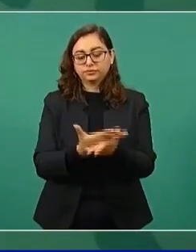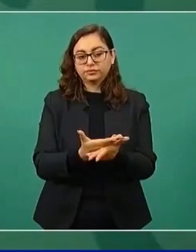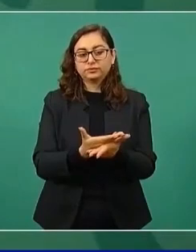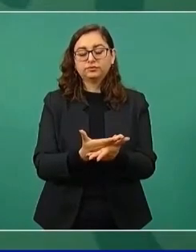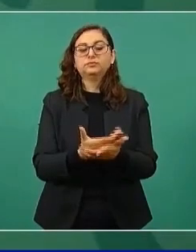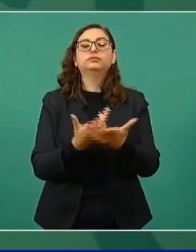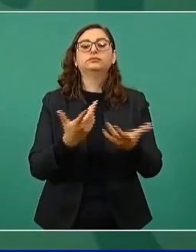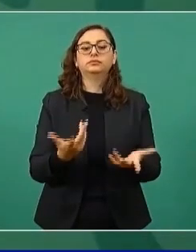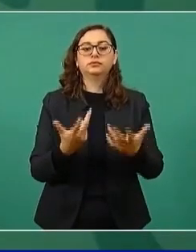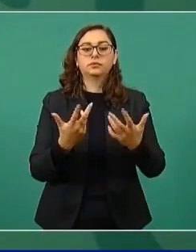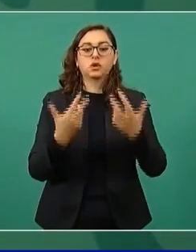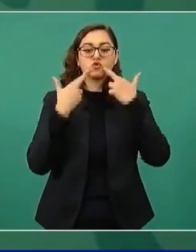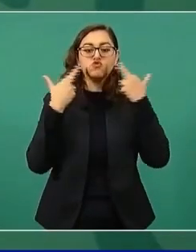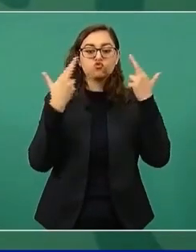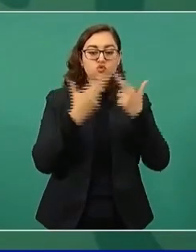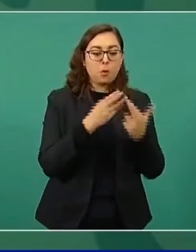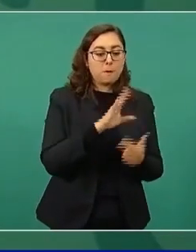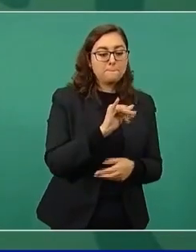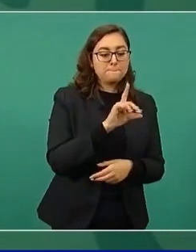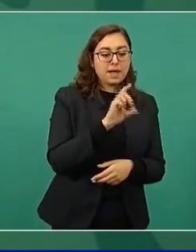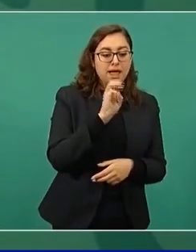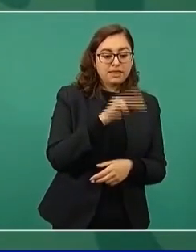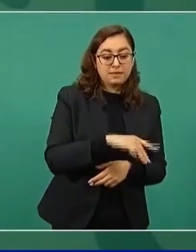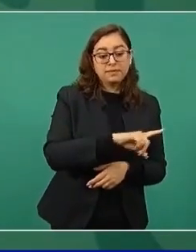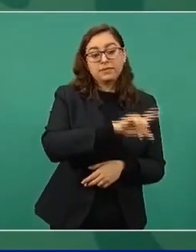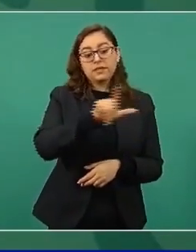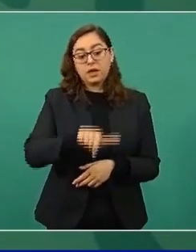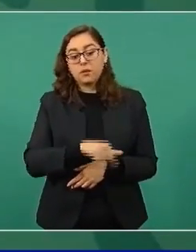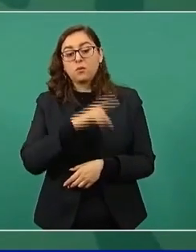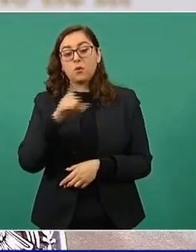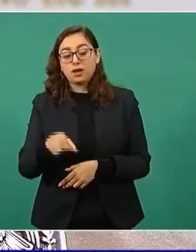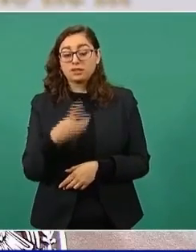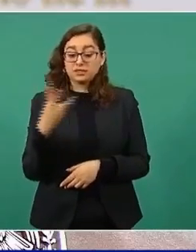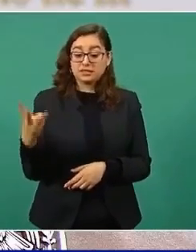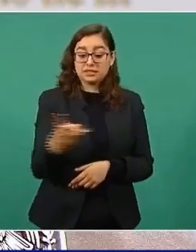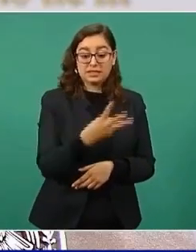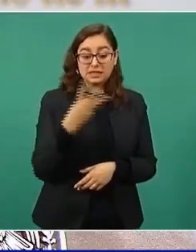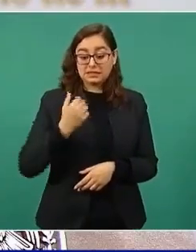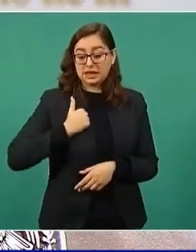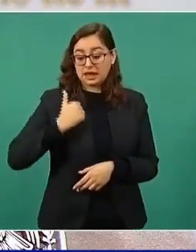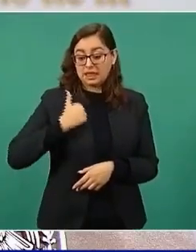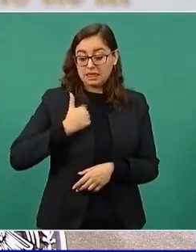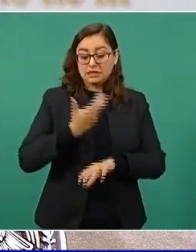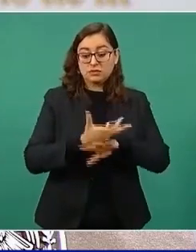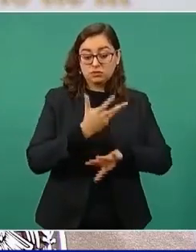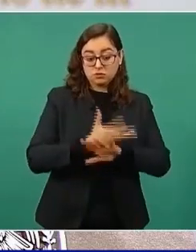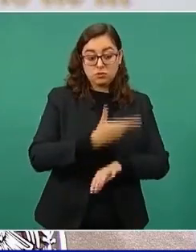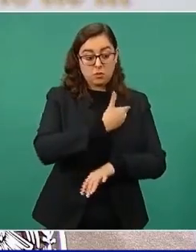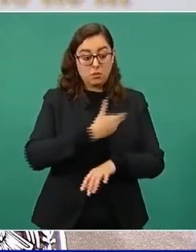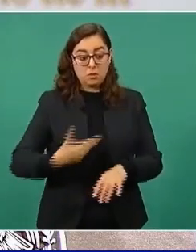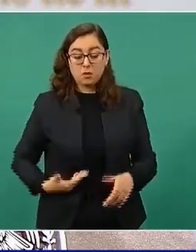presidente Biden y en la trilateral. Entonces, esto es